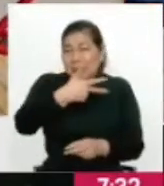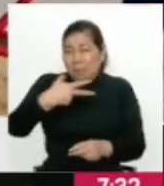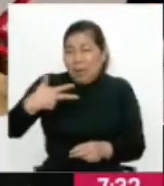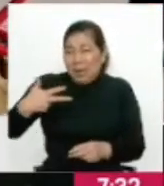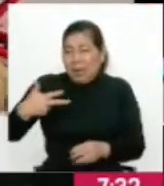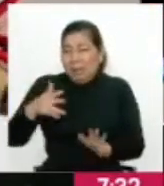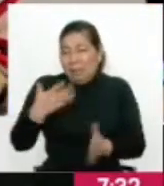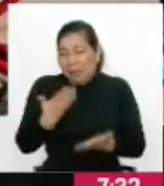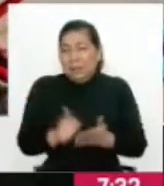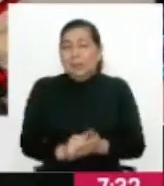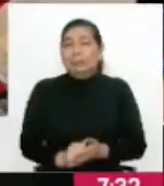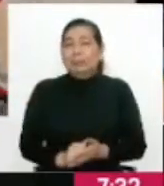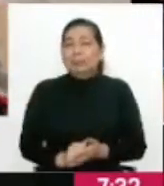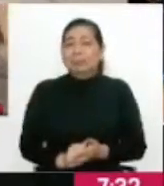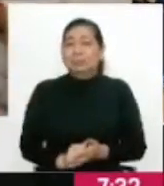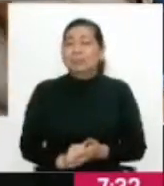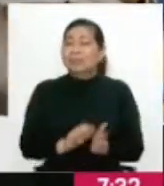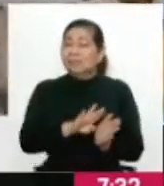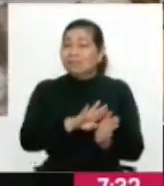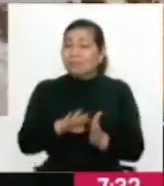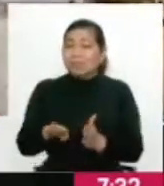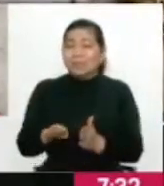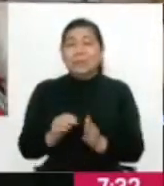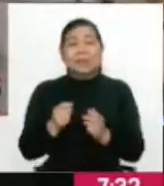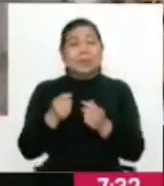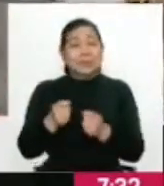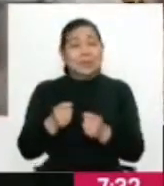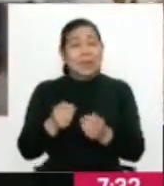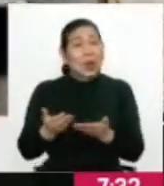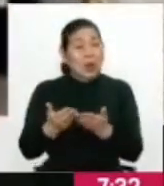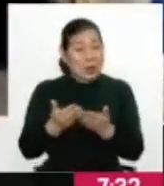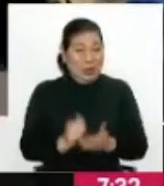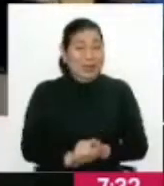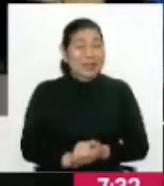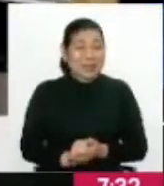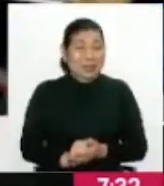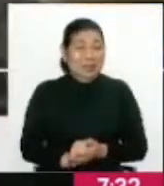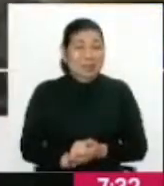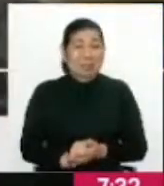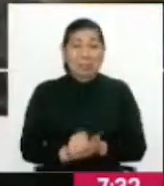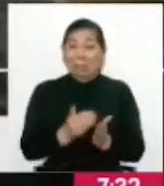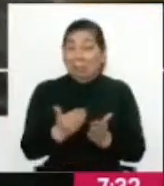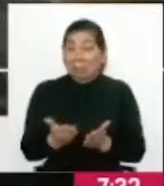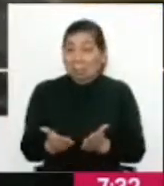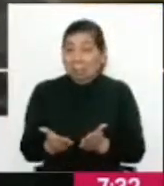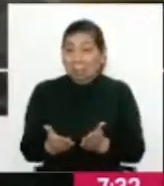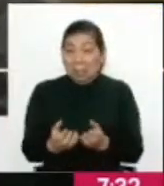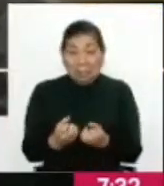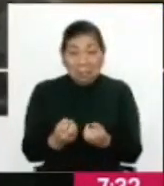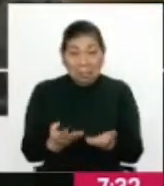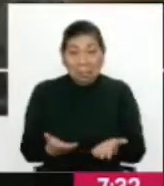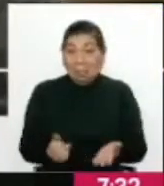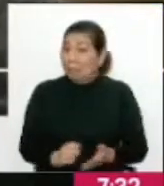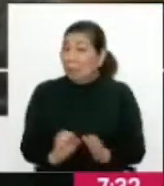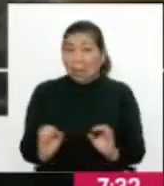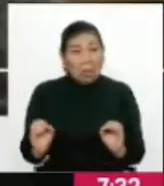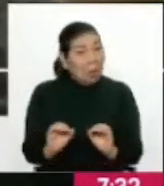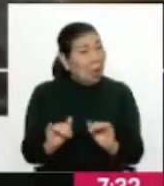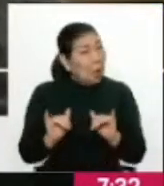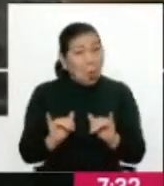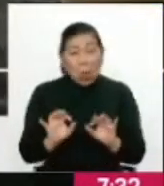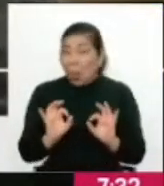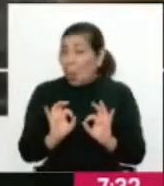Nicolás, se eliminaron los mandatos obligatorios en los colegios. ¿Pasó algo con las cifras epidemiológicas? No.